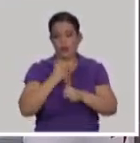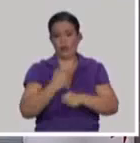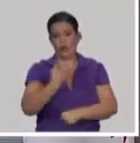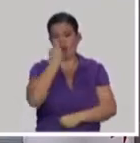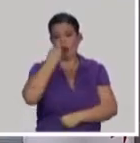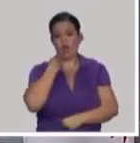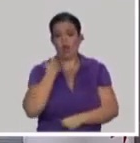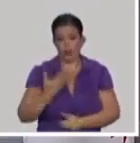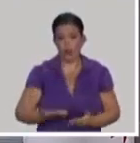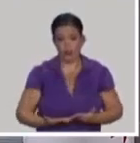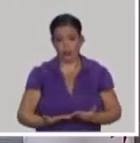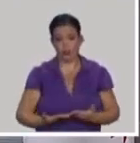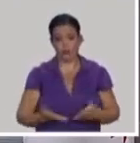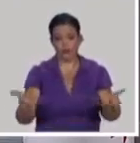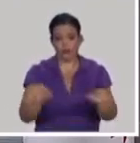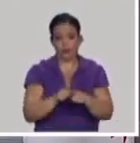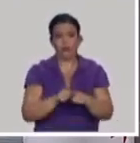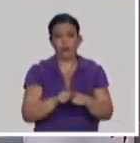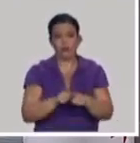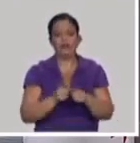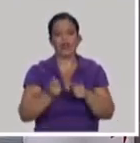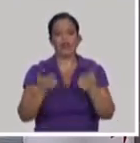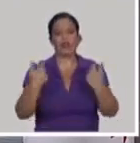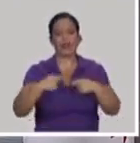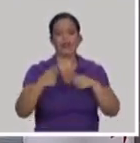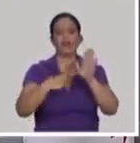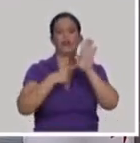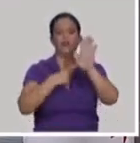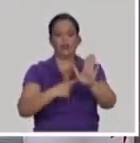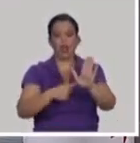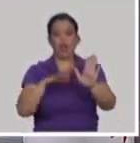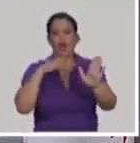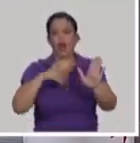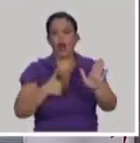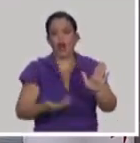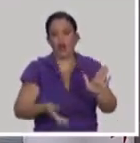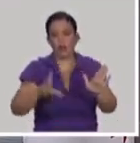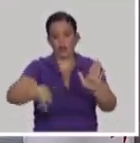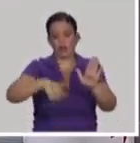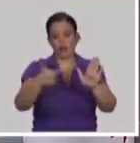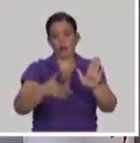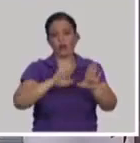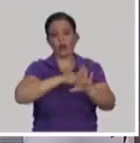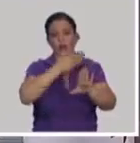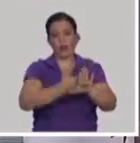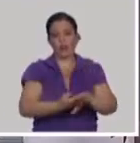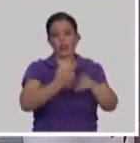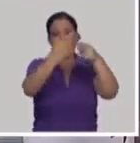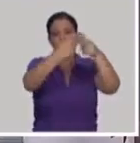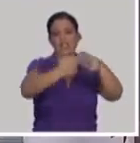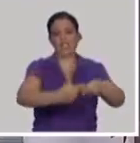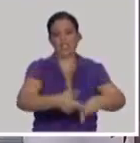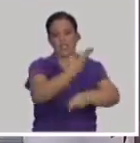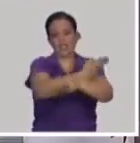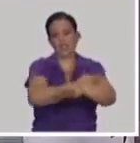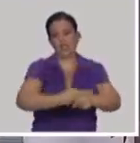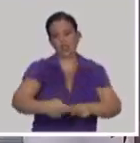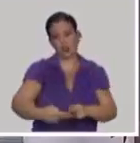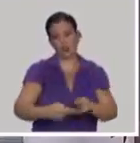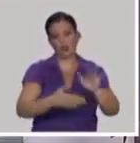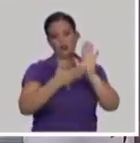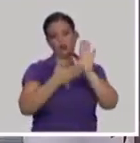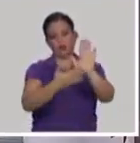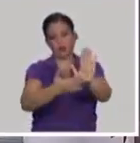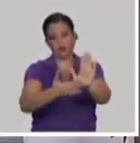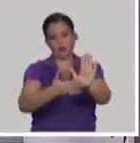tenemos que ir demostrando cómo esto se cumple, para después poder tener un registro de esta vacuna que sea reconocida a nivel internacional. Entonces, bueno, es importante